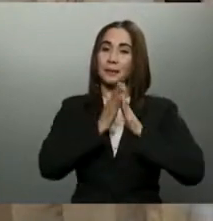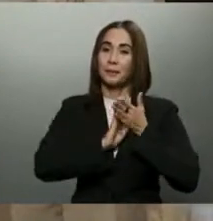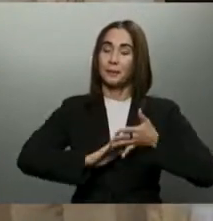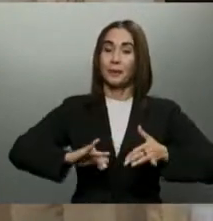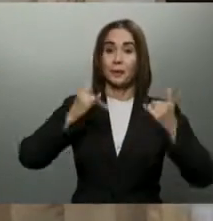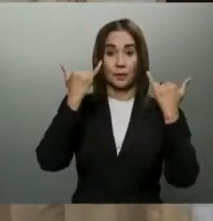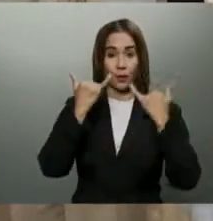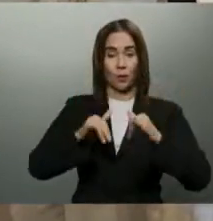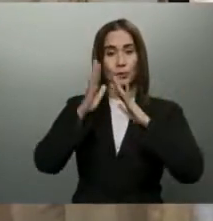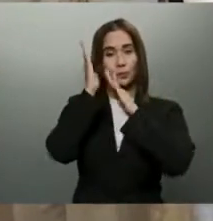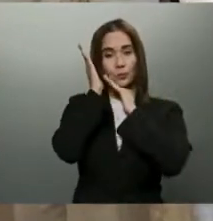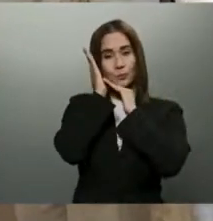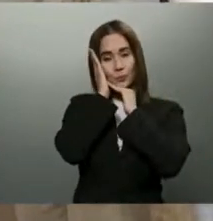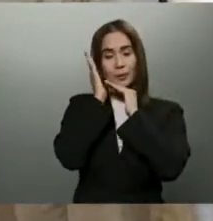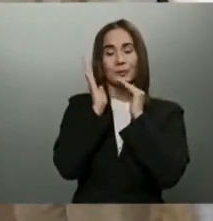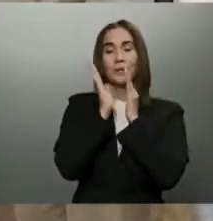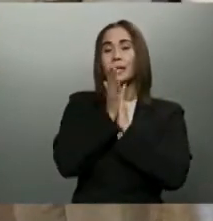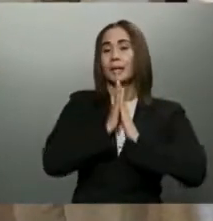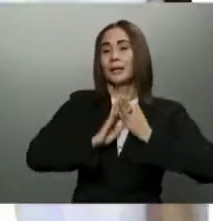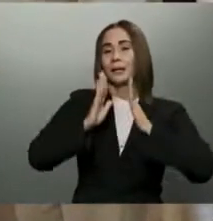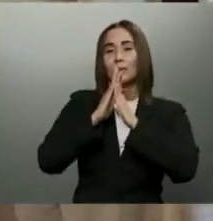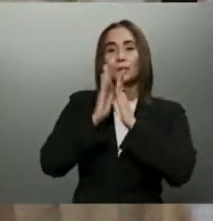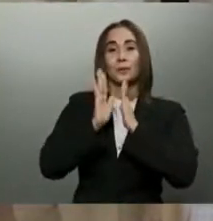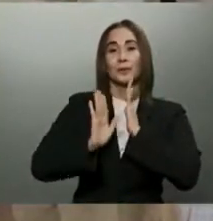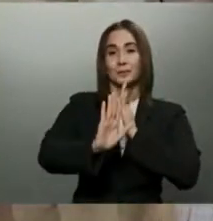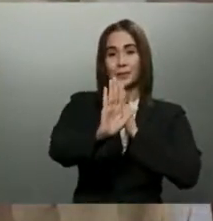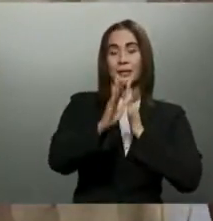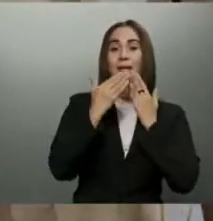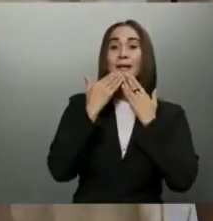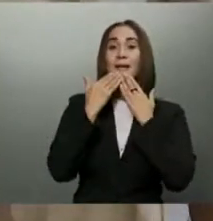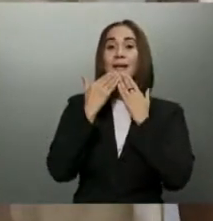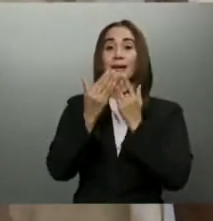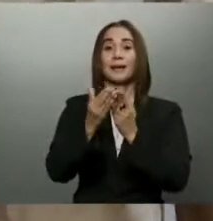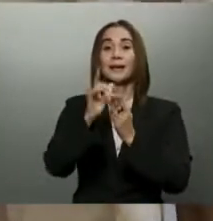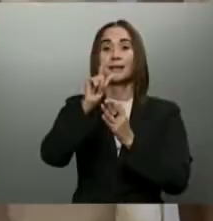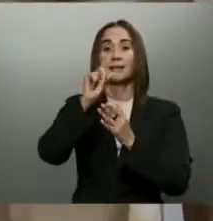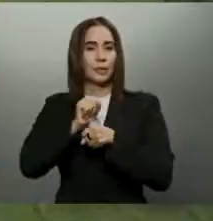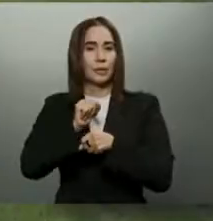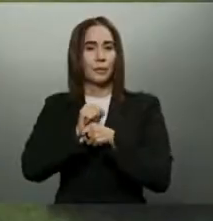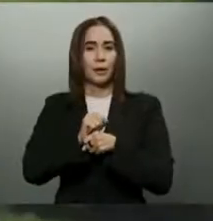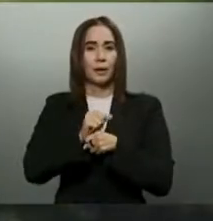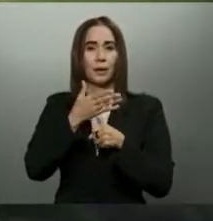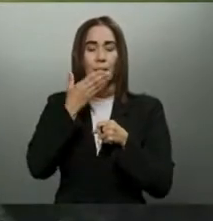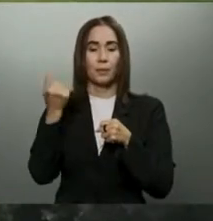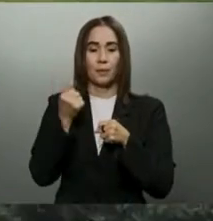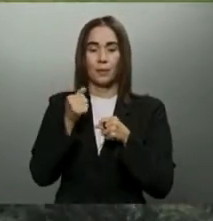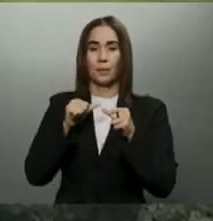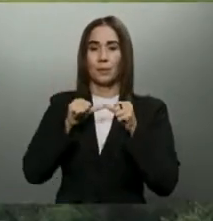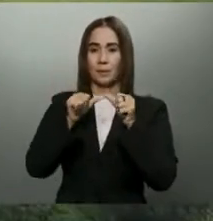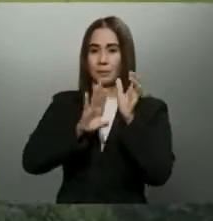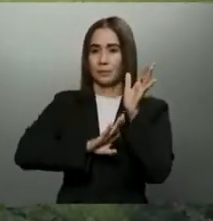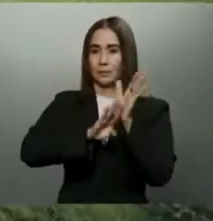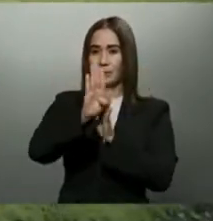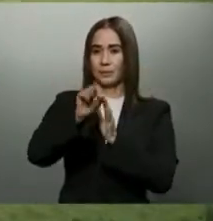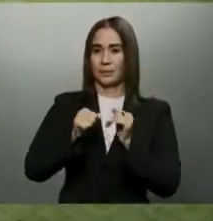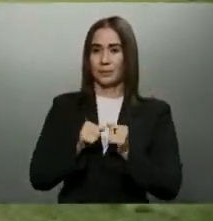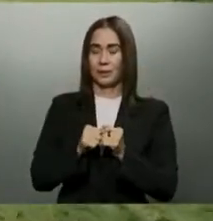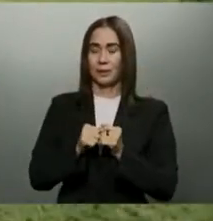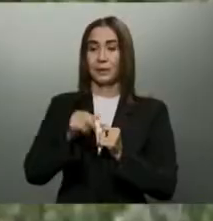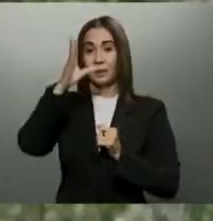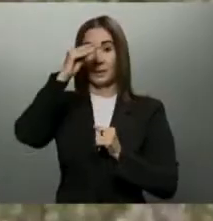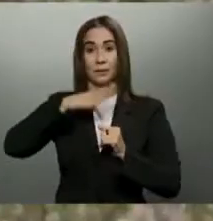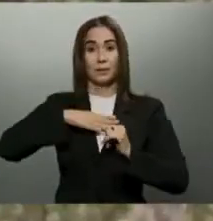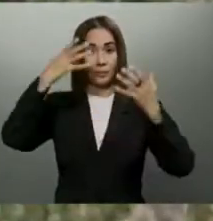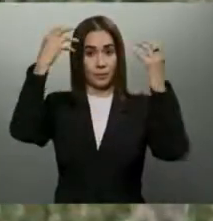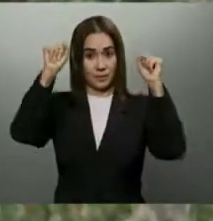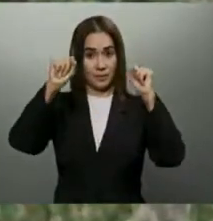hoy usted duerme tranquilo en su vivienda. Gracias Don Luis. Que Monte Plata siga avanzando. Señor